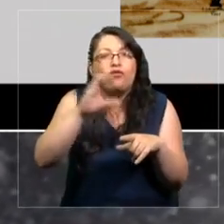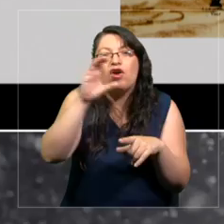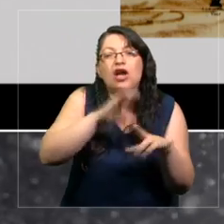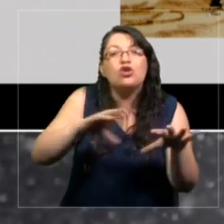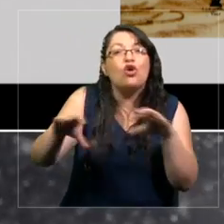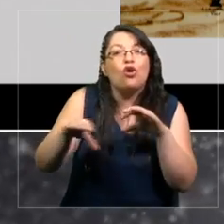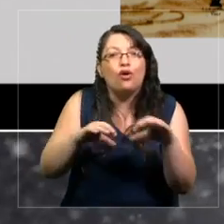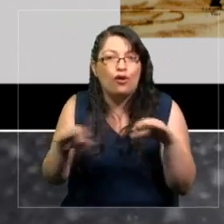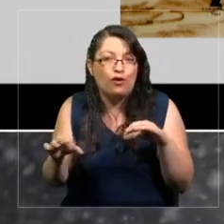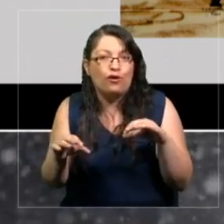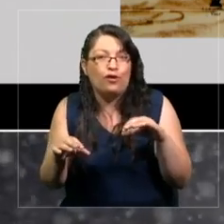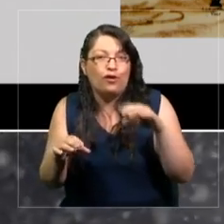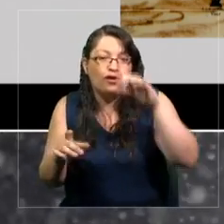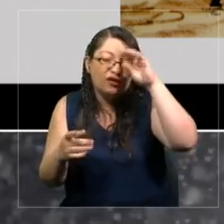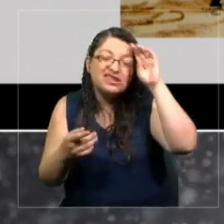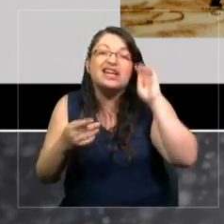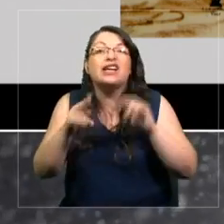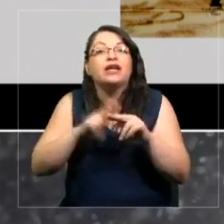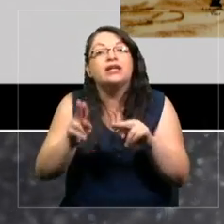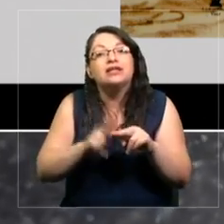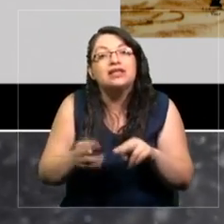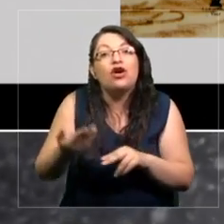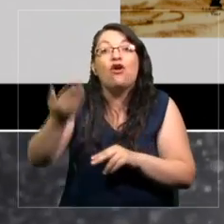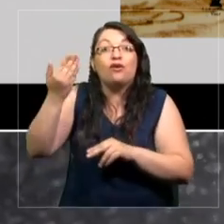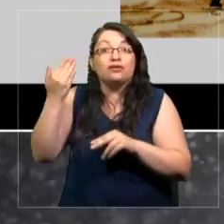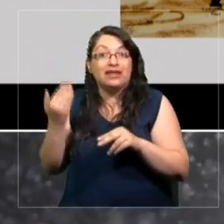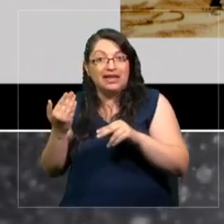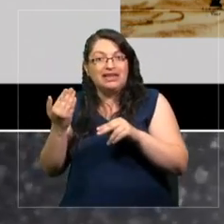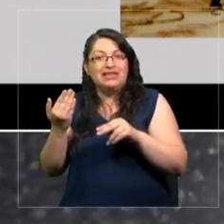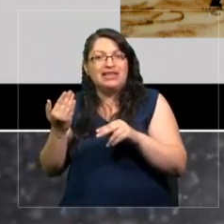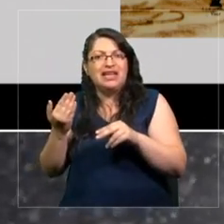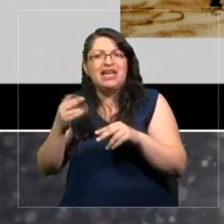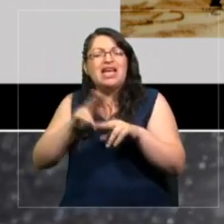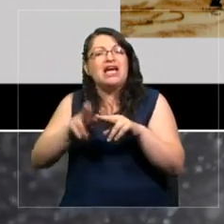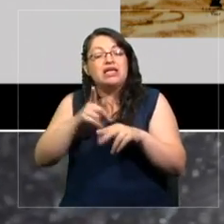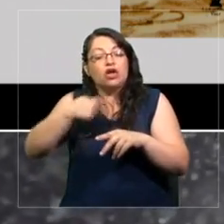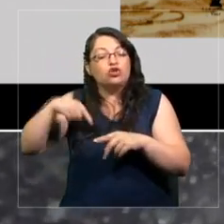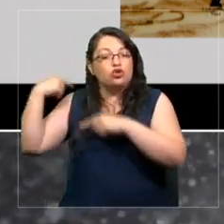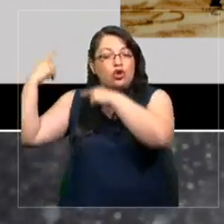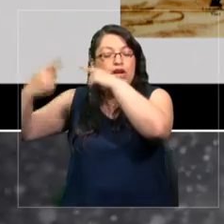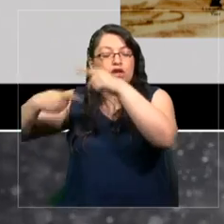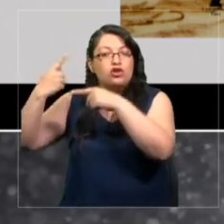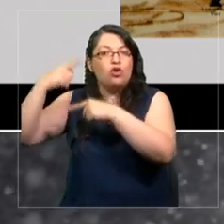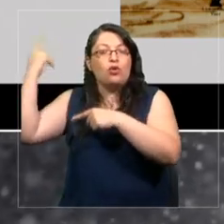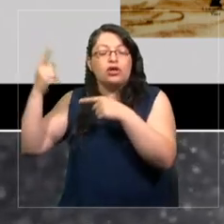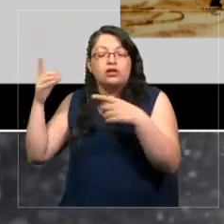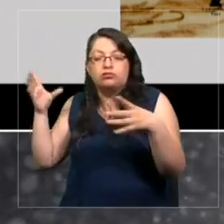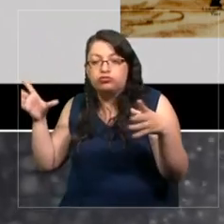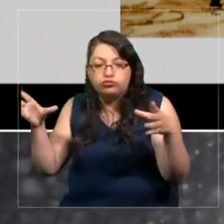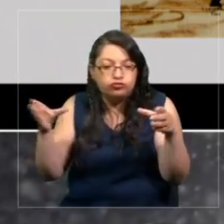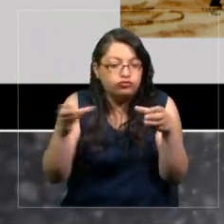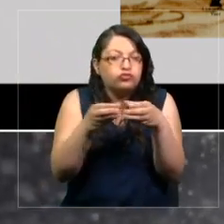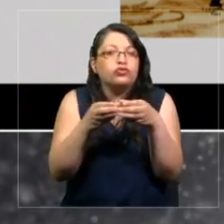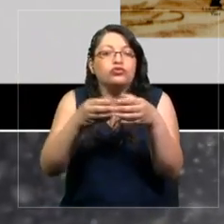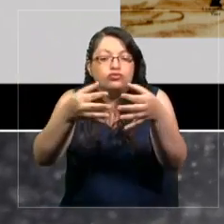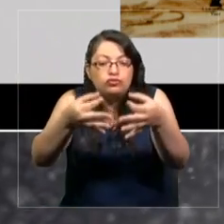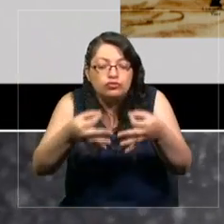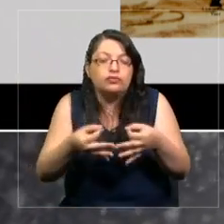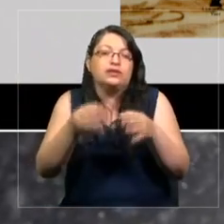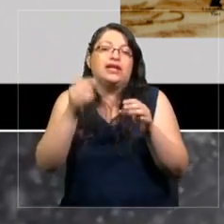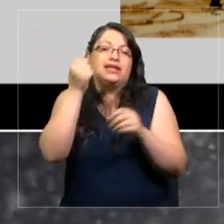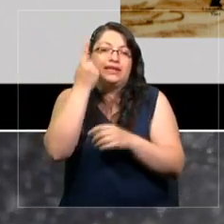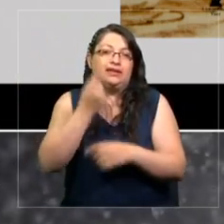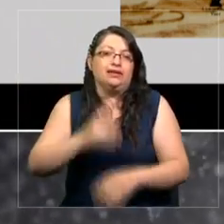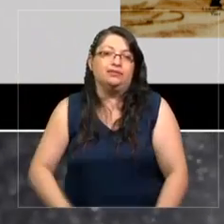inferencias que se realizan y que nos permiten reconstruir una historia más general. Esto que parece,